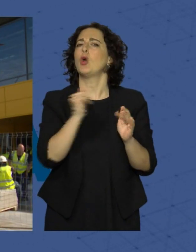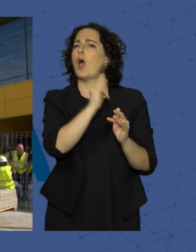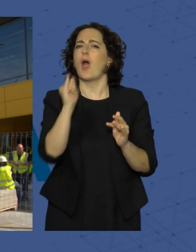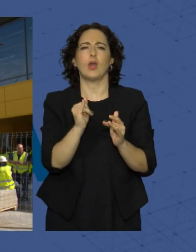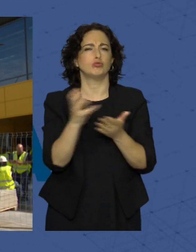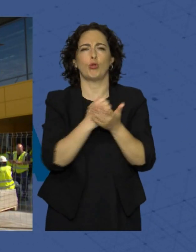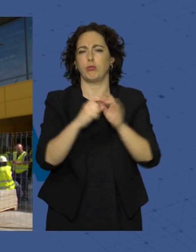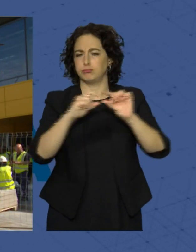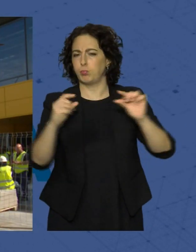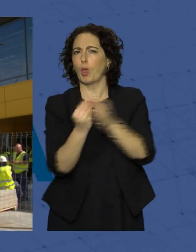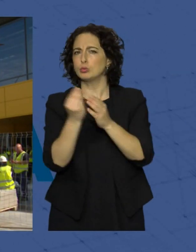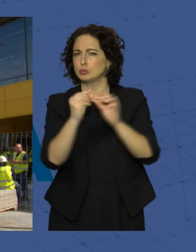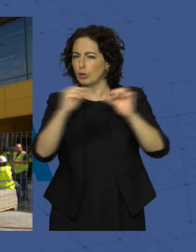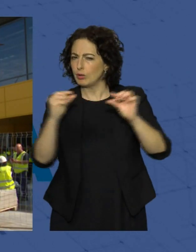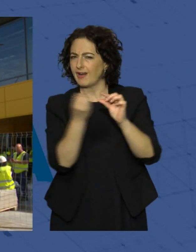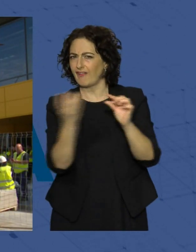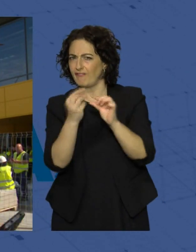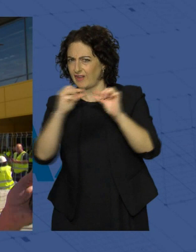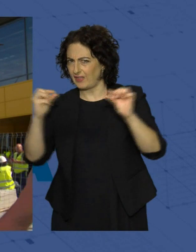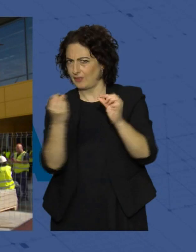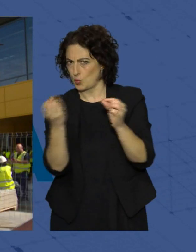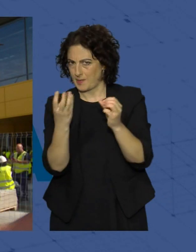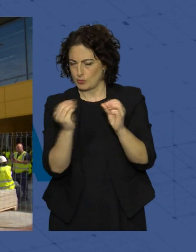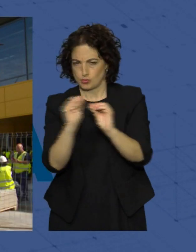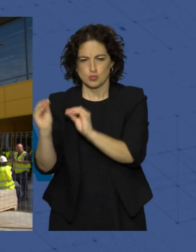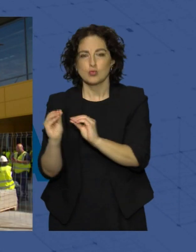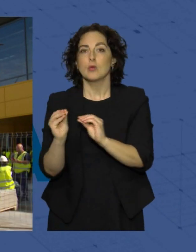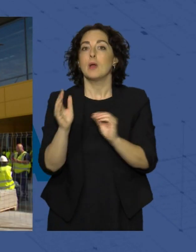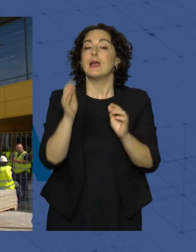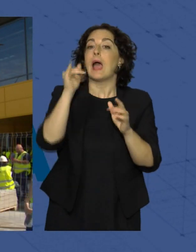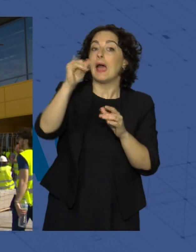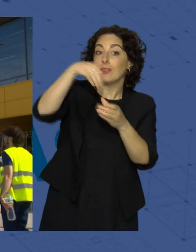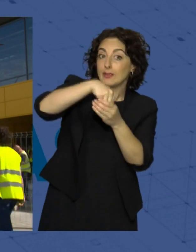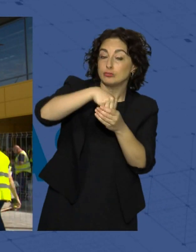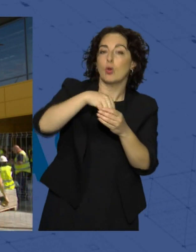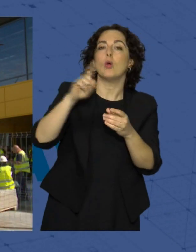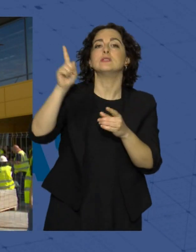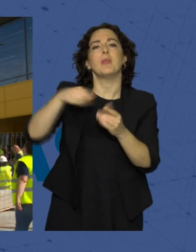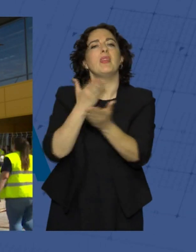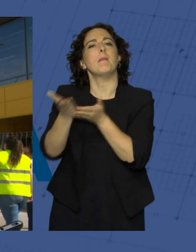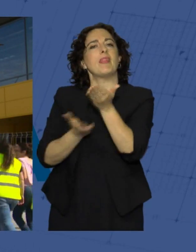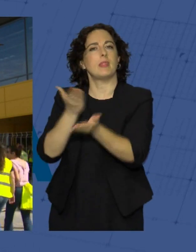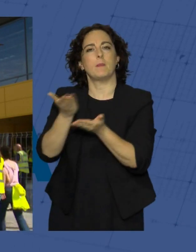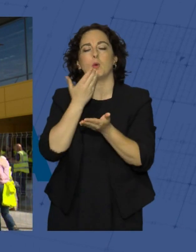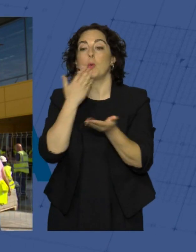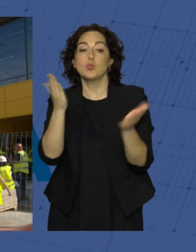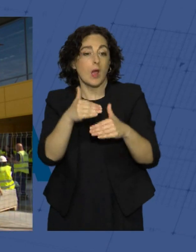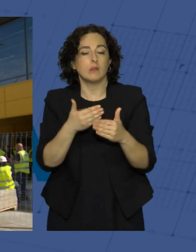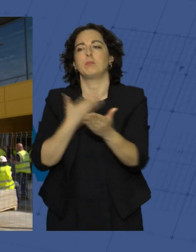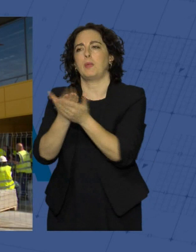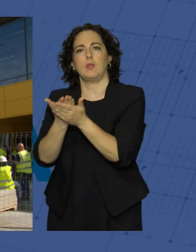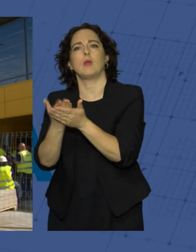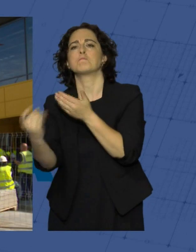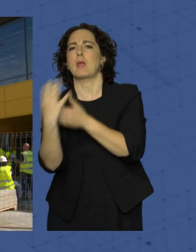las referencias de Ikea, eso sí, las que tengan estas instalaciones y también bajo demanda para que lleguen unos días y se pueda